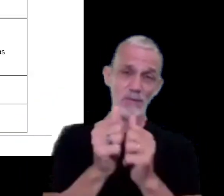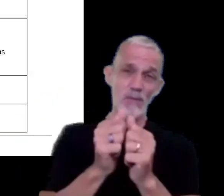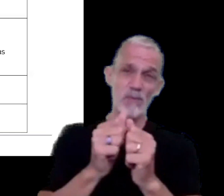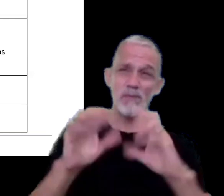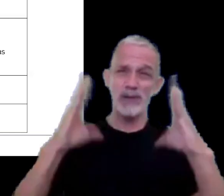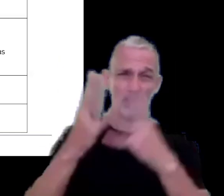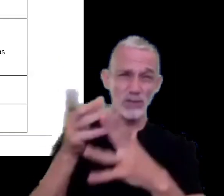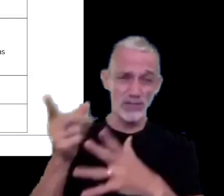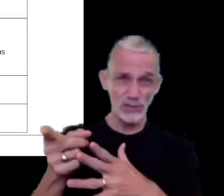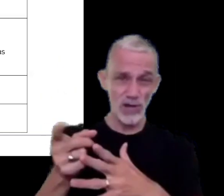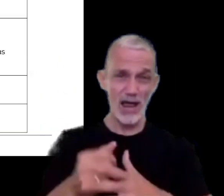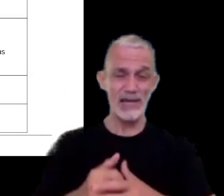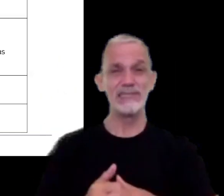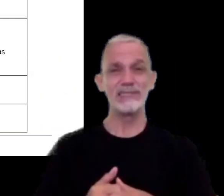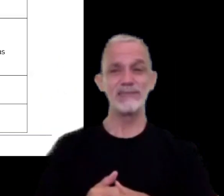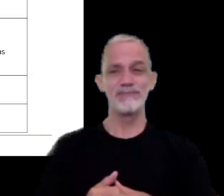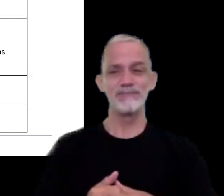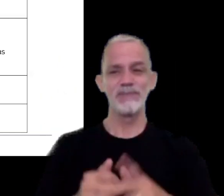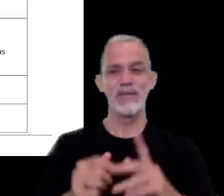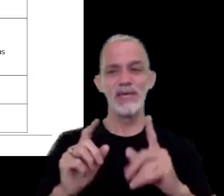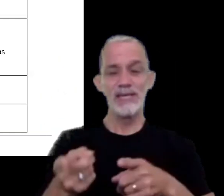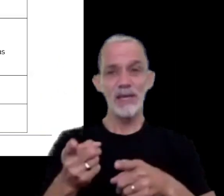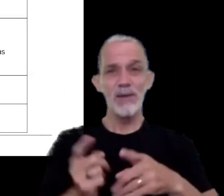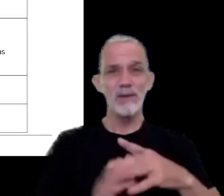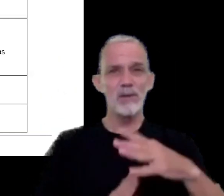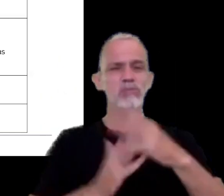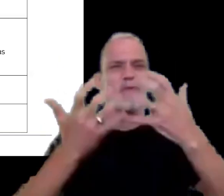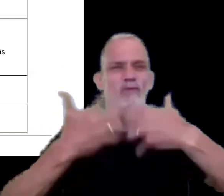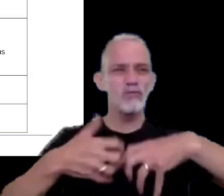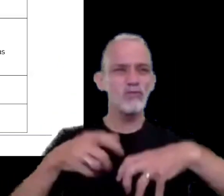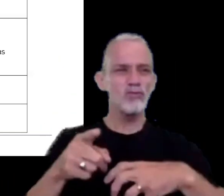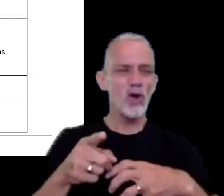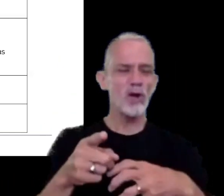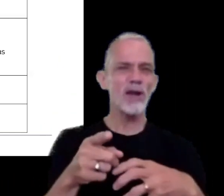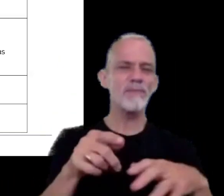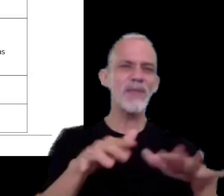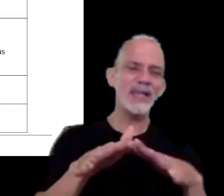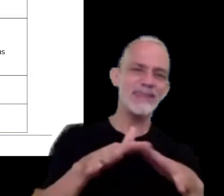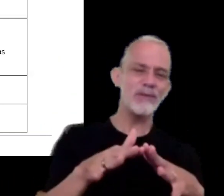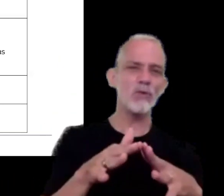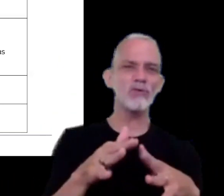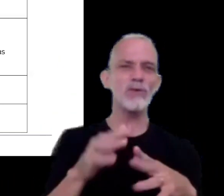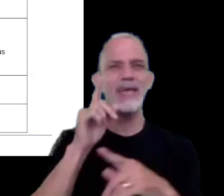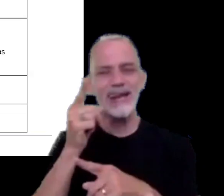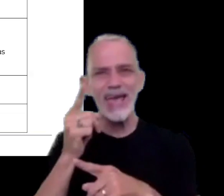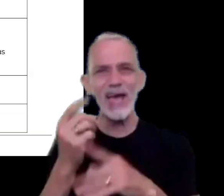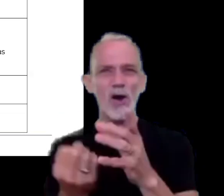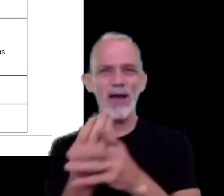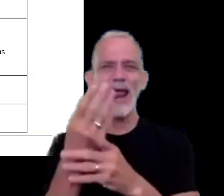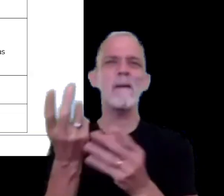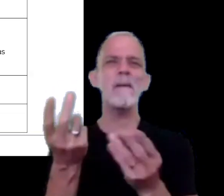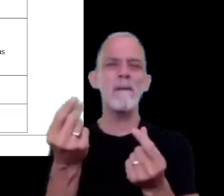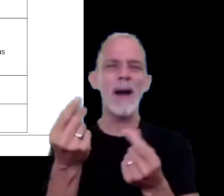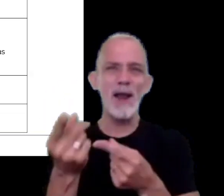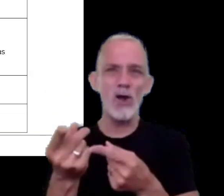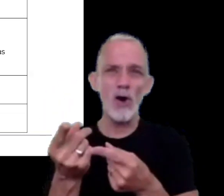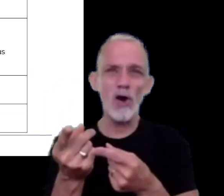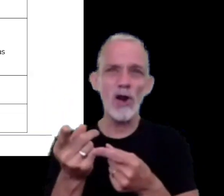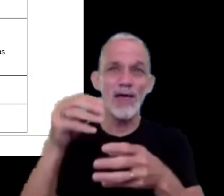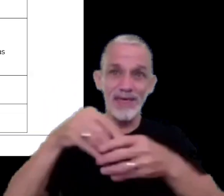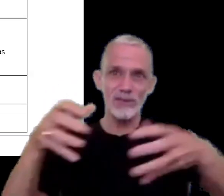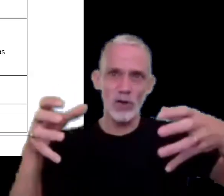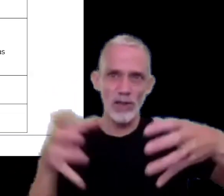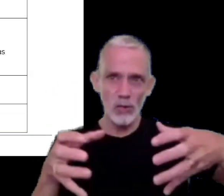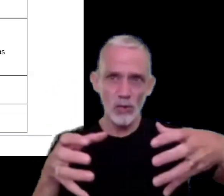las principales funciones activos y riesgos que contribuyen a la creación de valor dentro del grupo